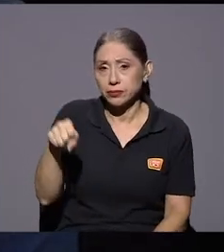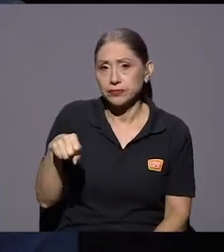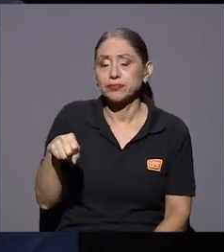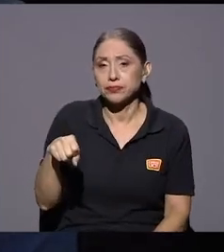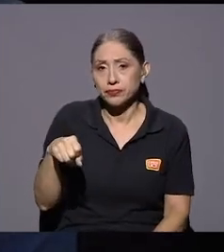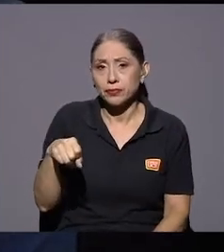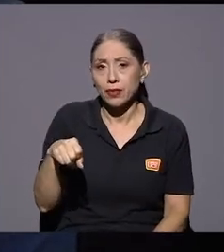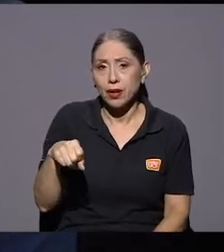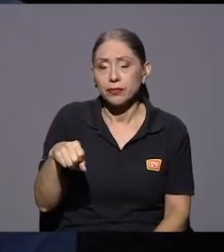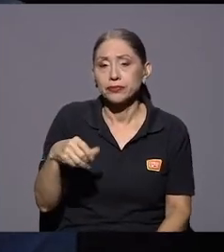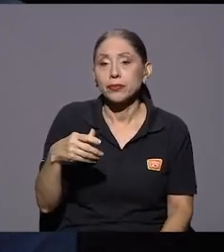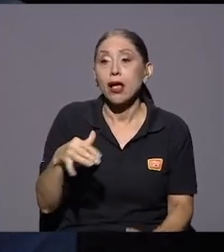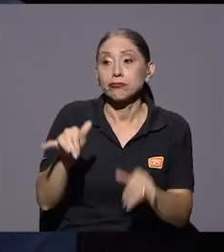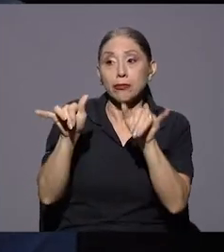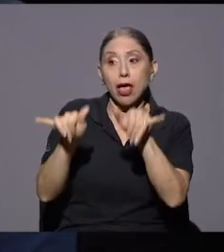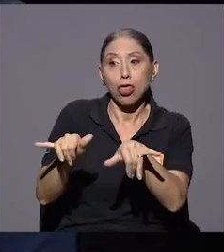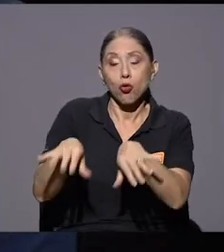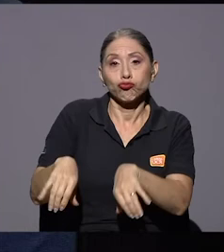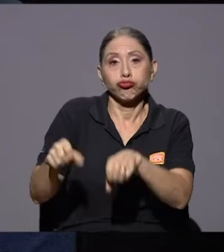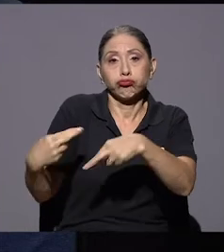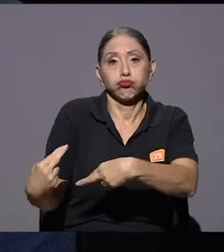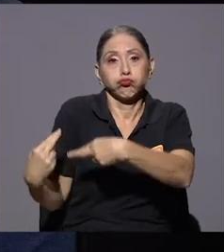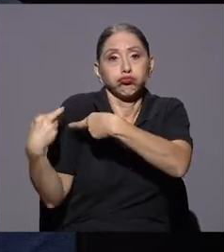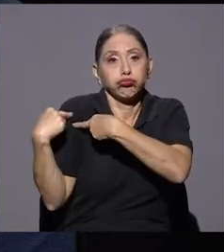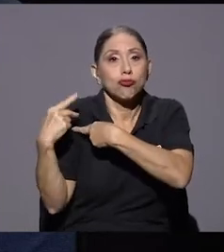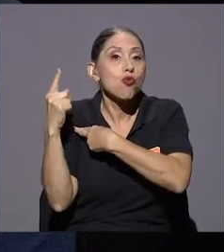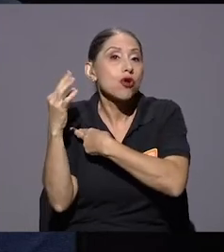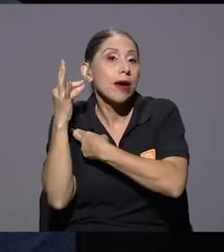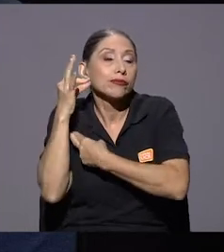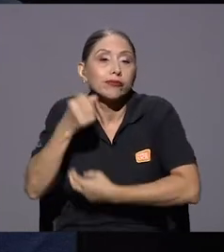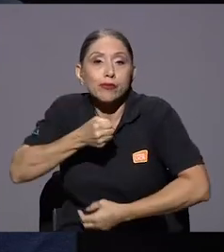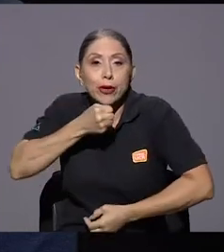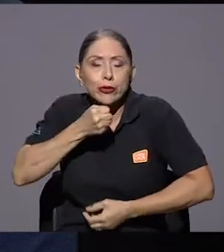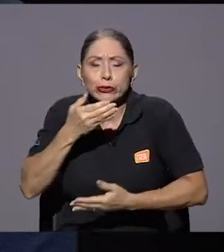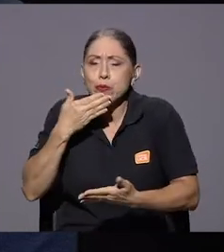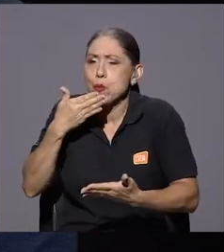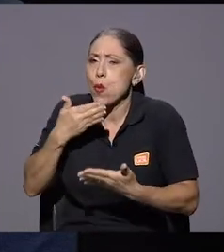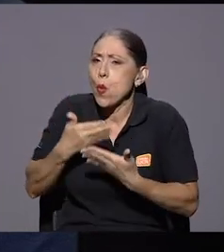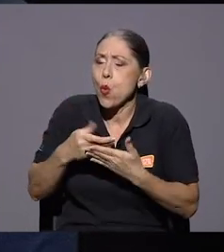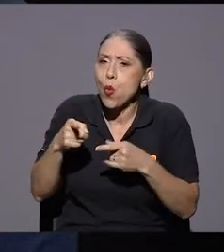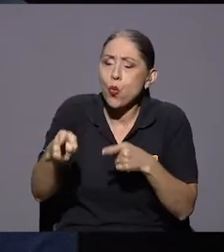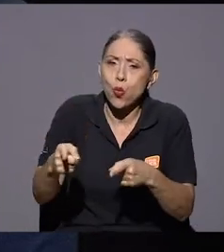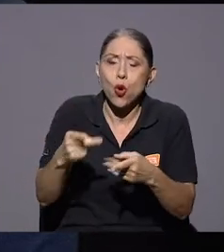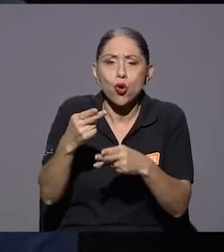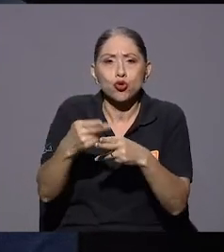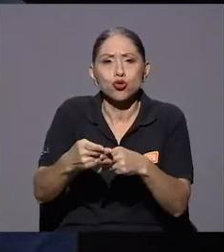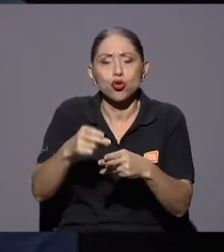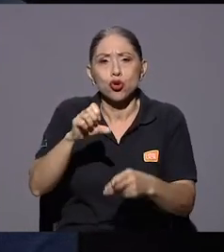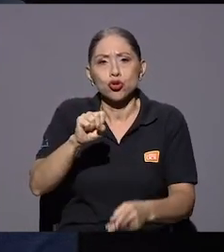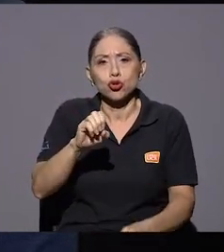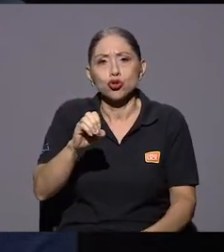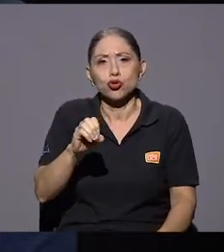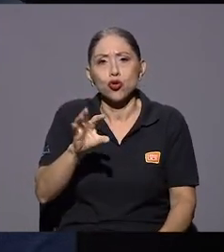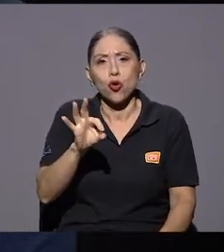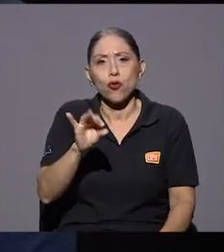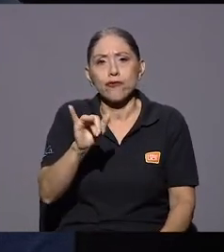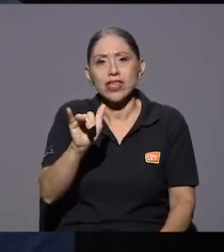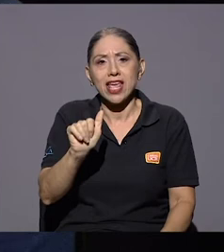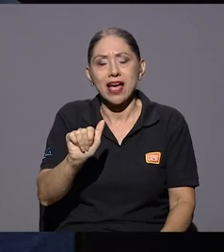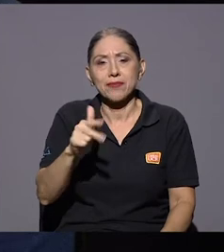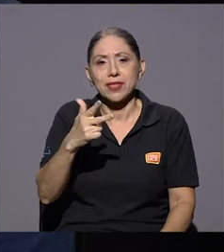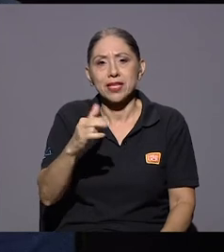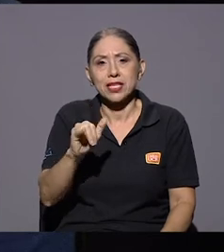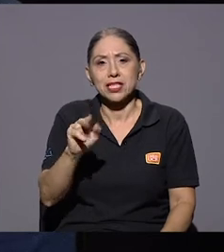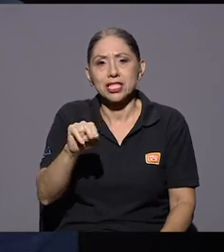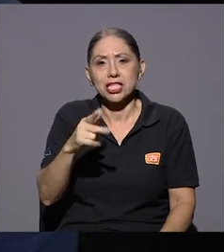que quedó en manos de una periodista muy buena y que tiene muchísima proyección Sofía Chinchilla y hasta donde